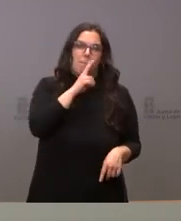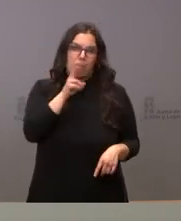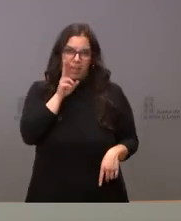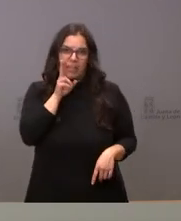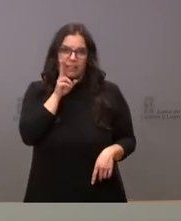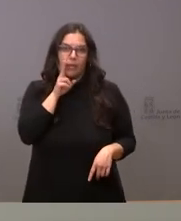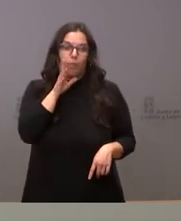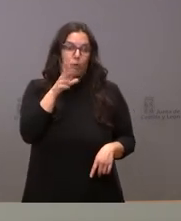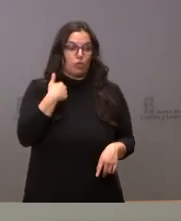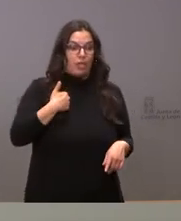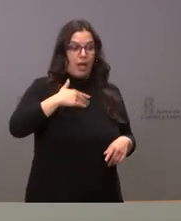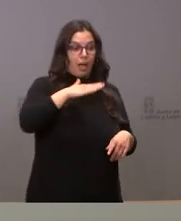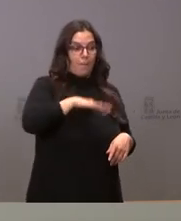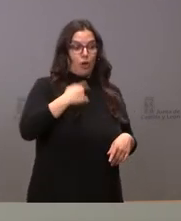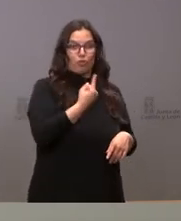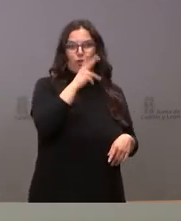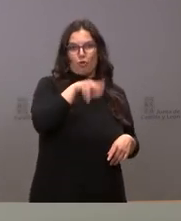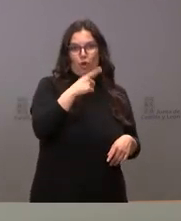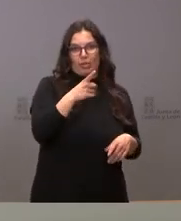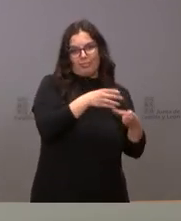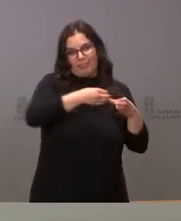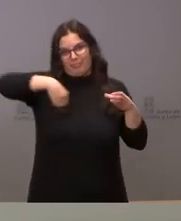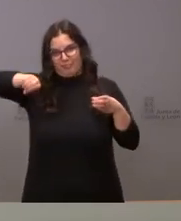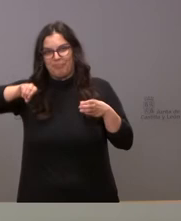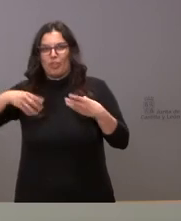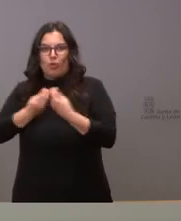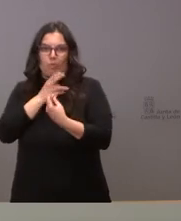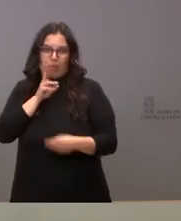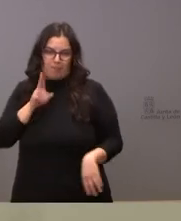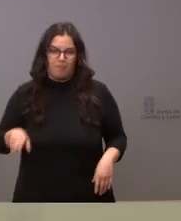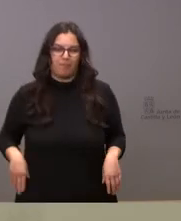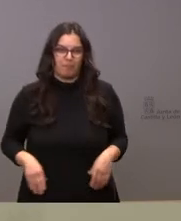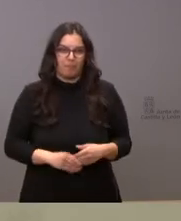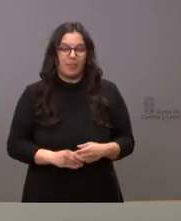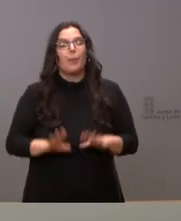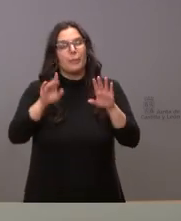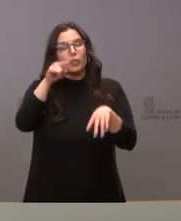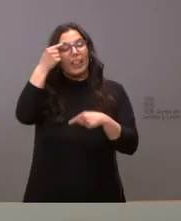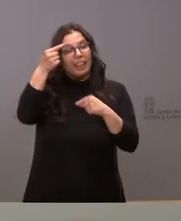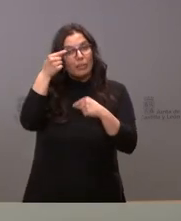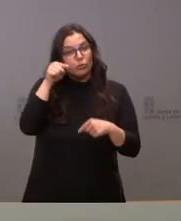madres con lo cual dejan de estar efectivamente muchos de ellos en el sistema de protección pero este es un dato